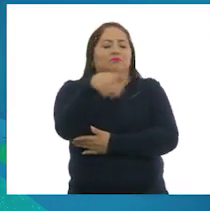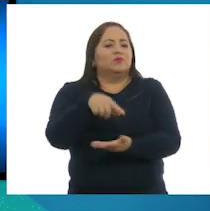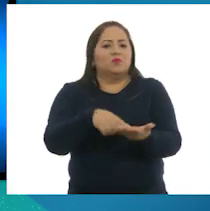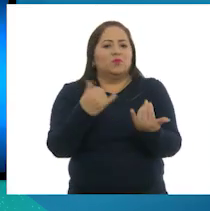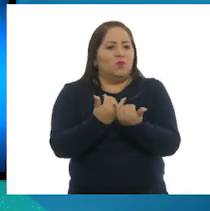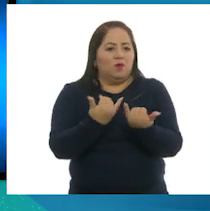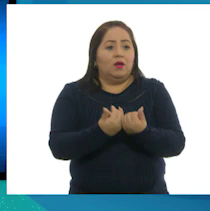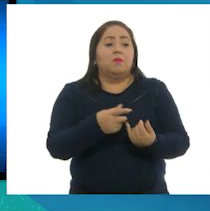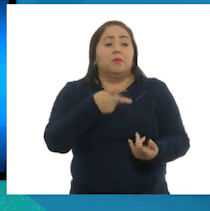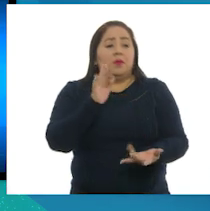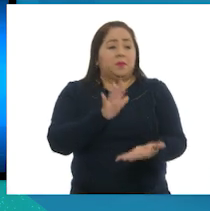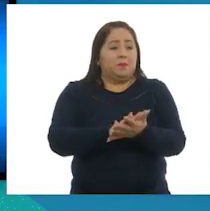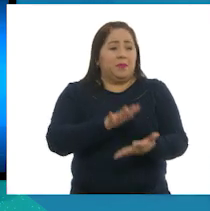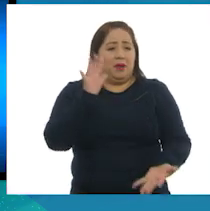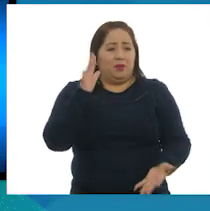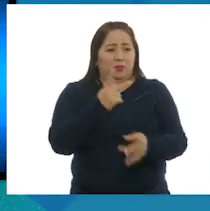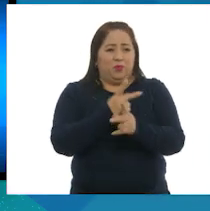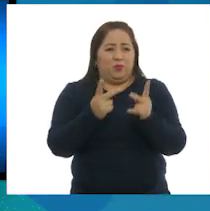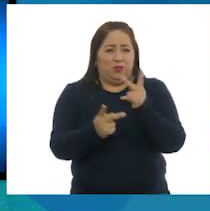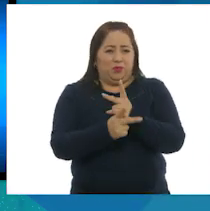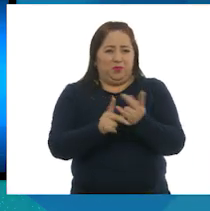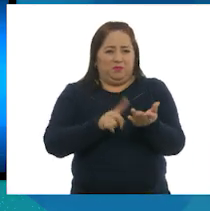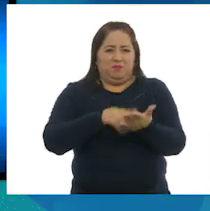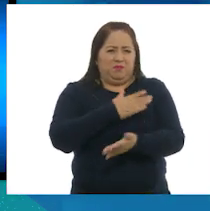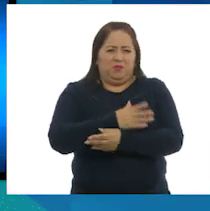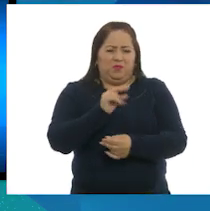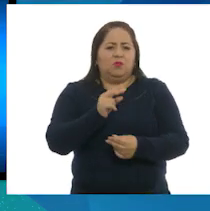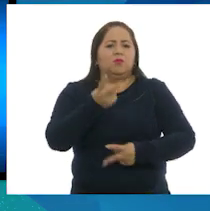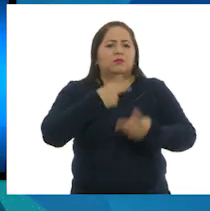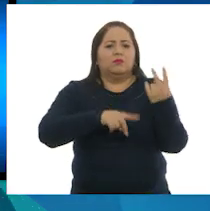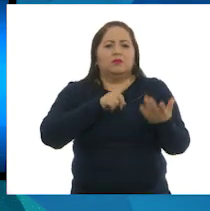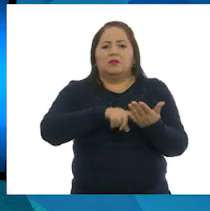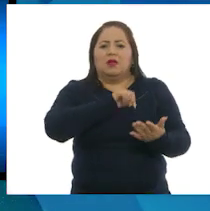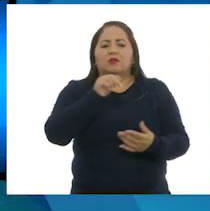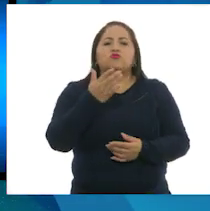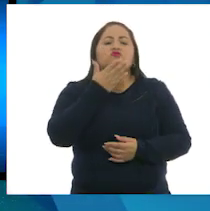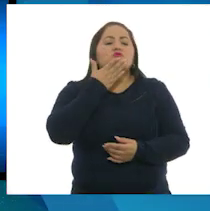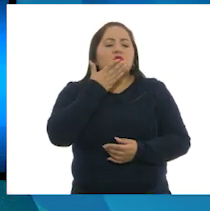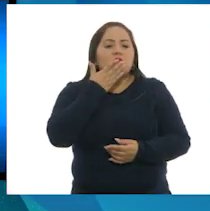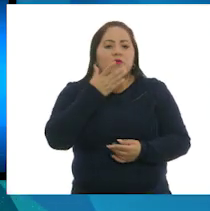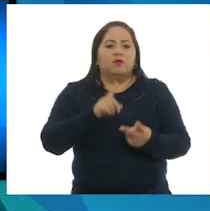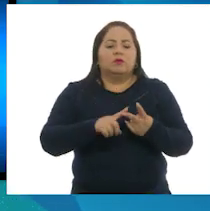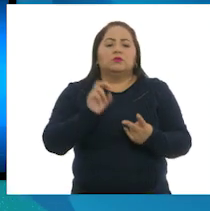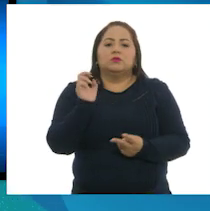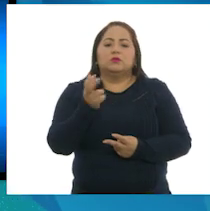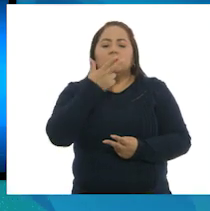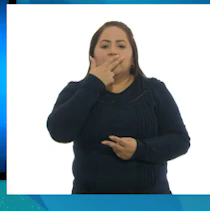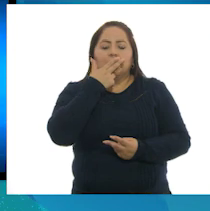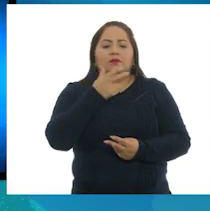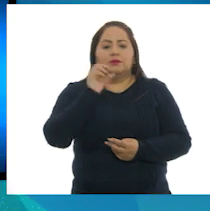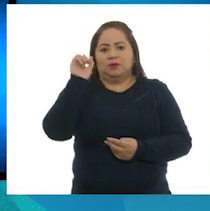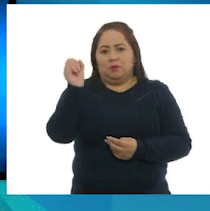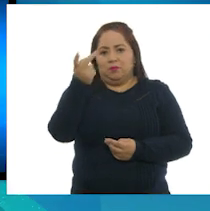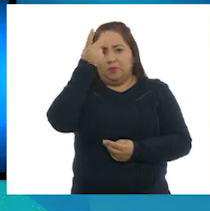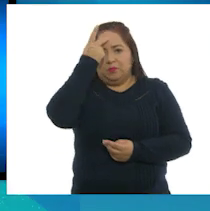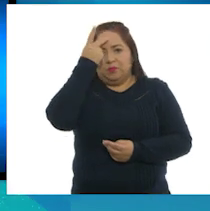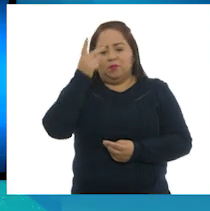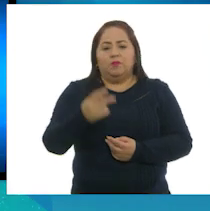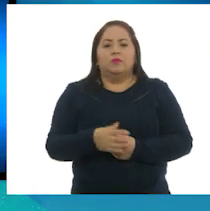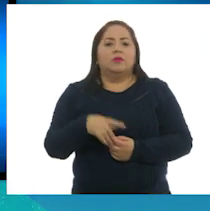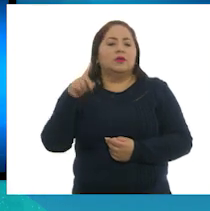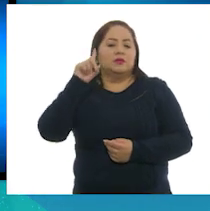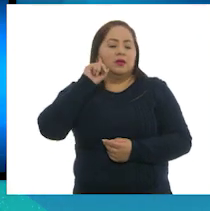De hecho, la mayoría de los productos no maderables provienen de las entidades de Sonora, Chihuahua, San Luis Potosí,